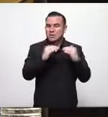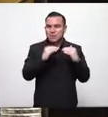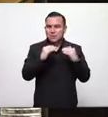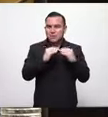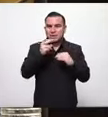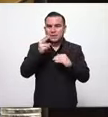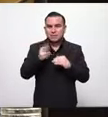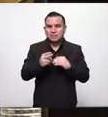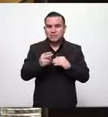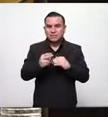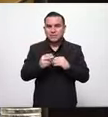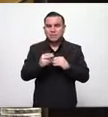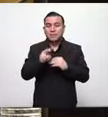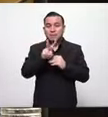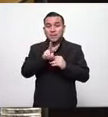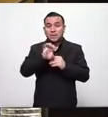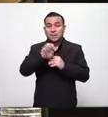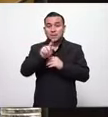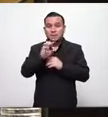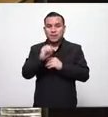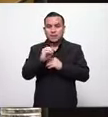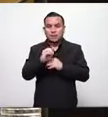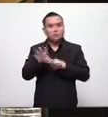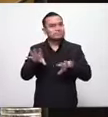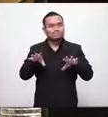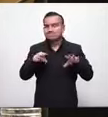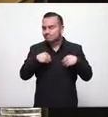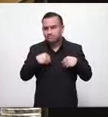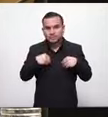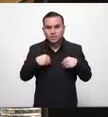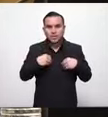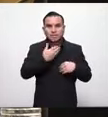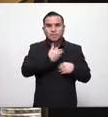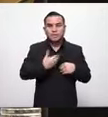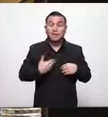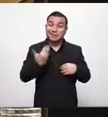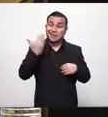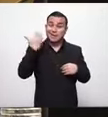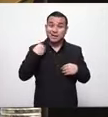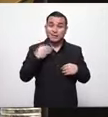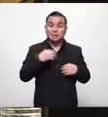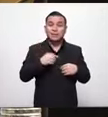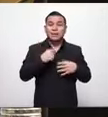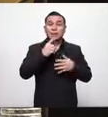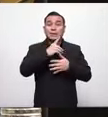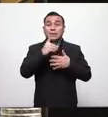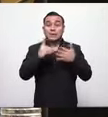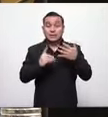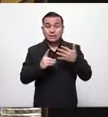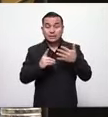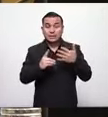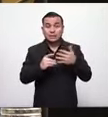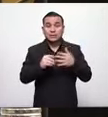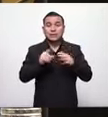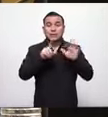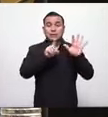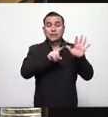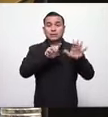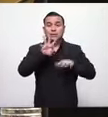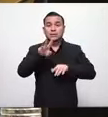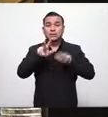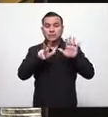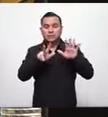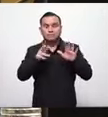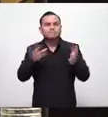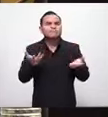ya con el veto presidencial yo sí creo que como producto de esta jornada además de recibir